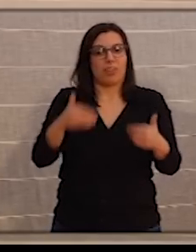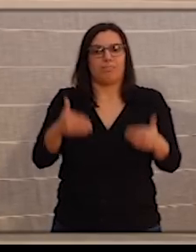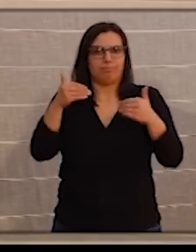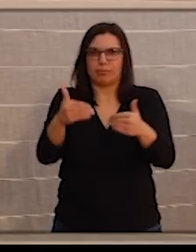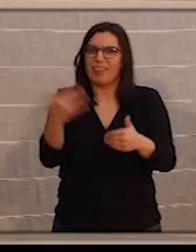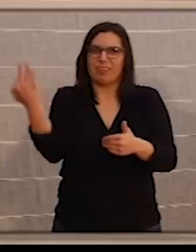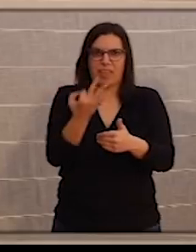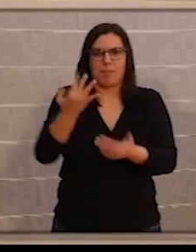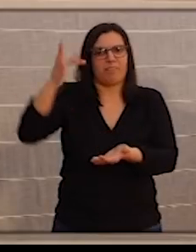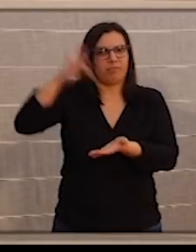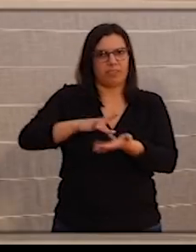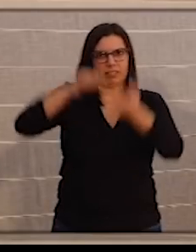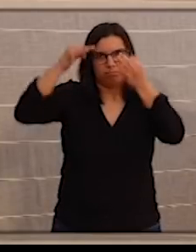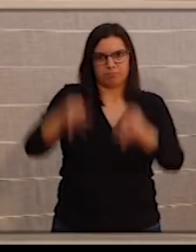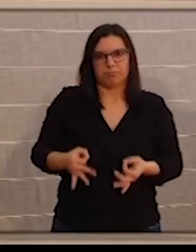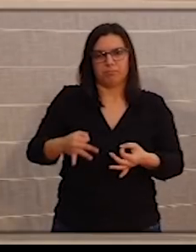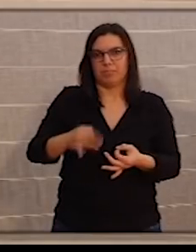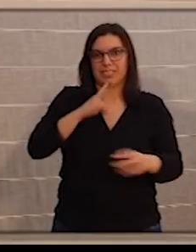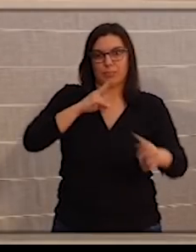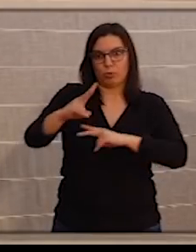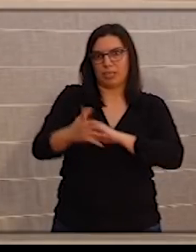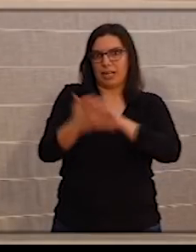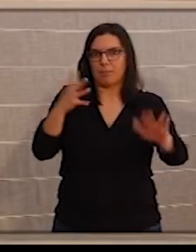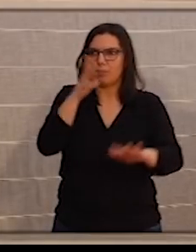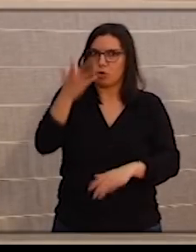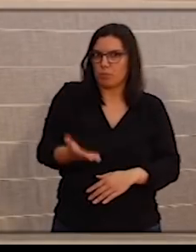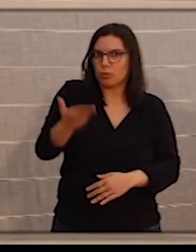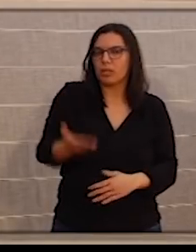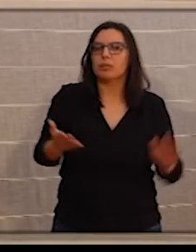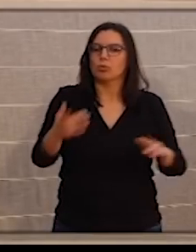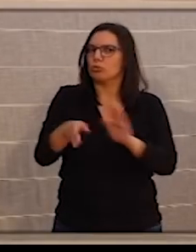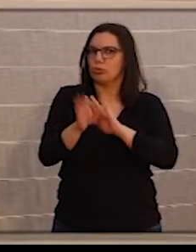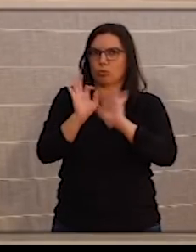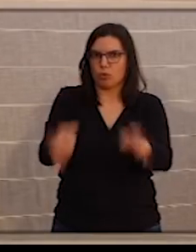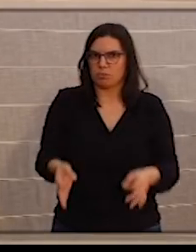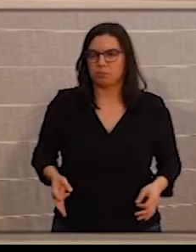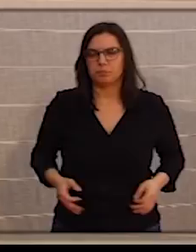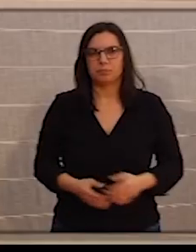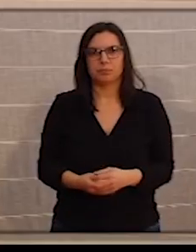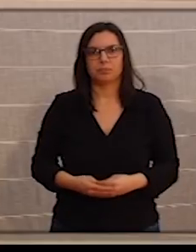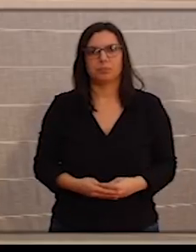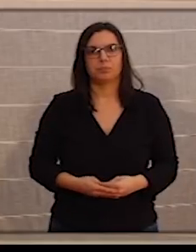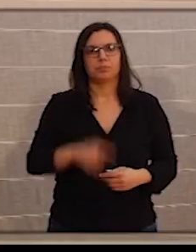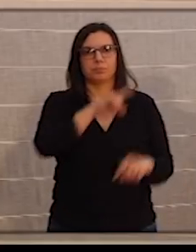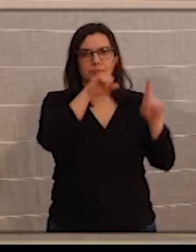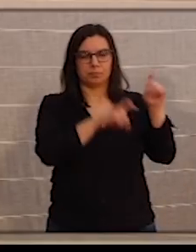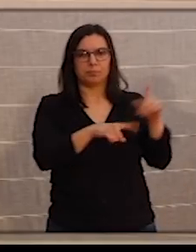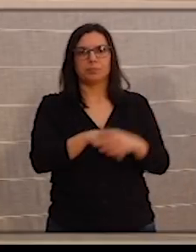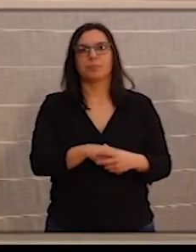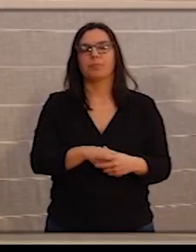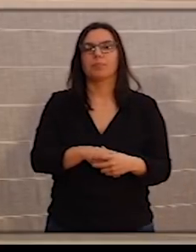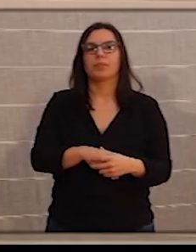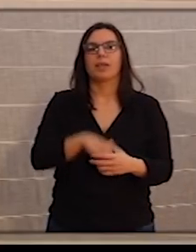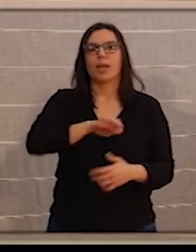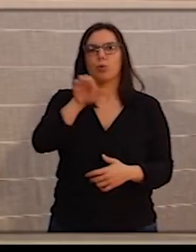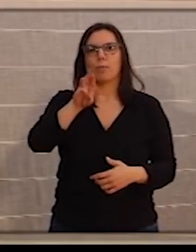que necesitemos dar una respuesta rápida porque el problema es un problema importante, se seguirá haciendo. Bien, Raquel Abad, Eurovapres.